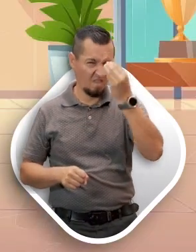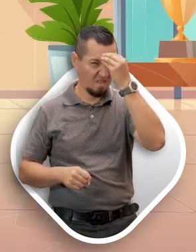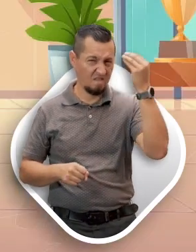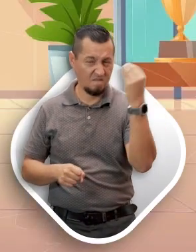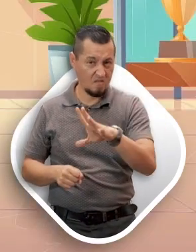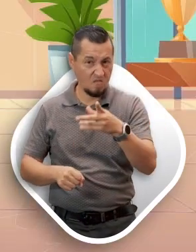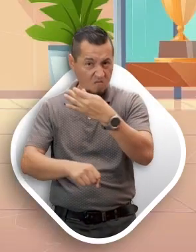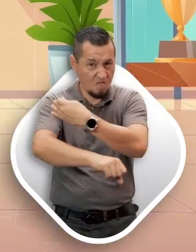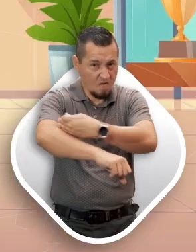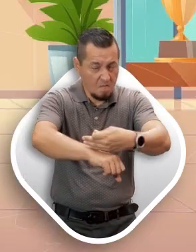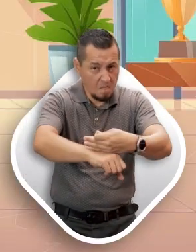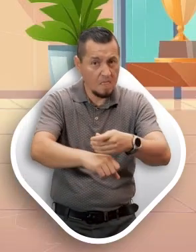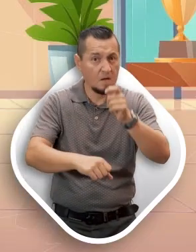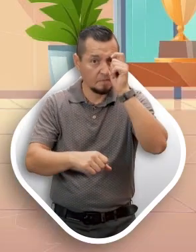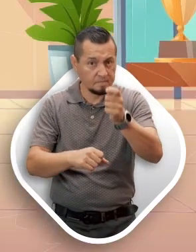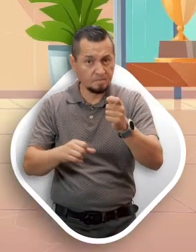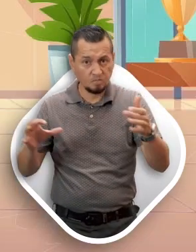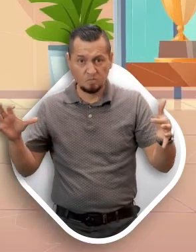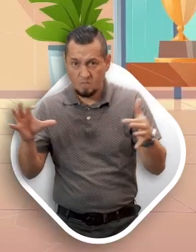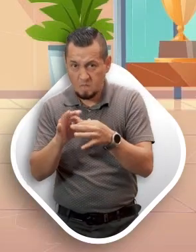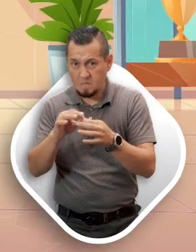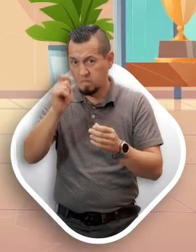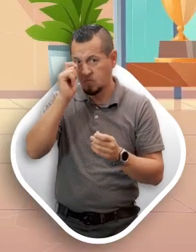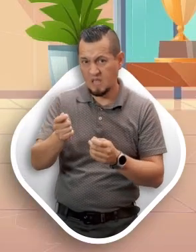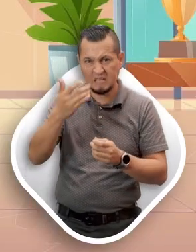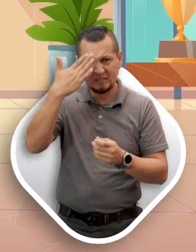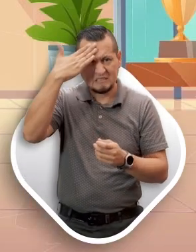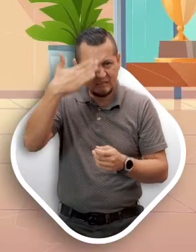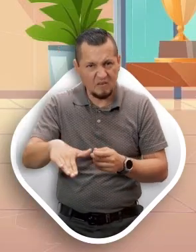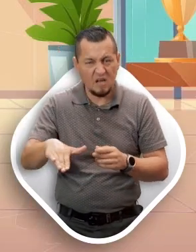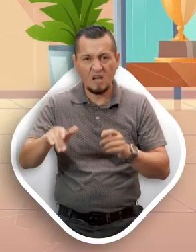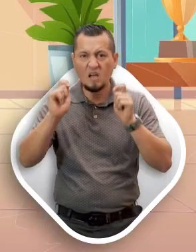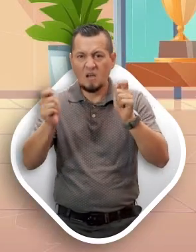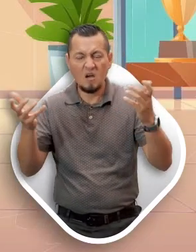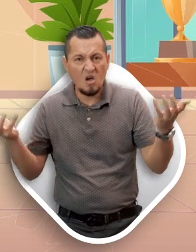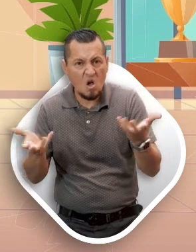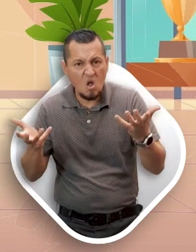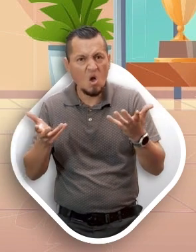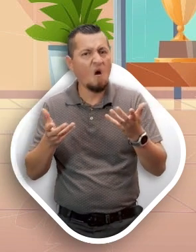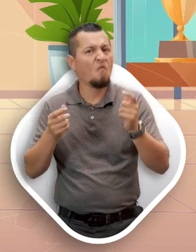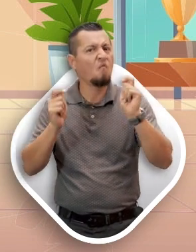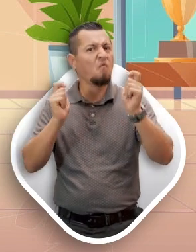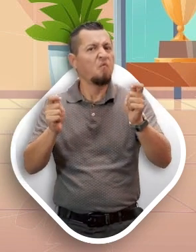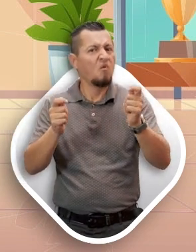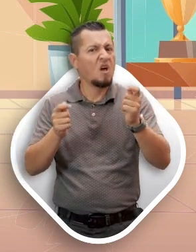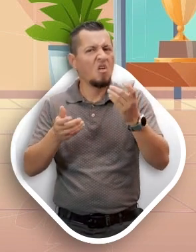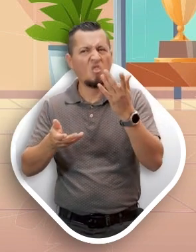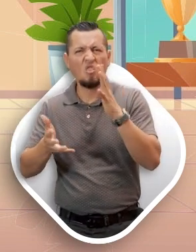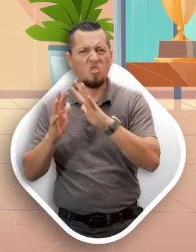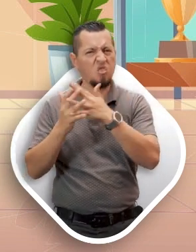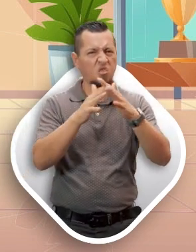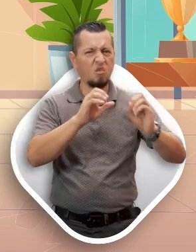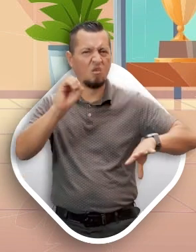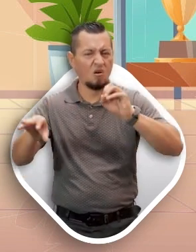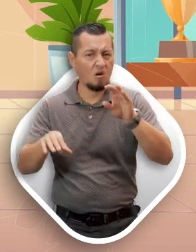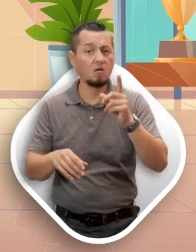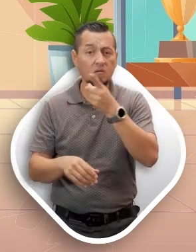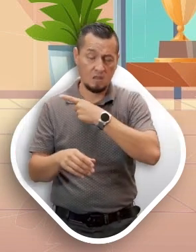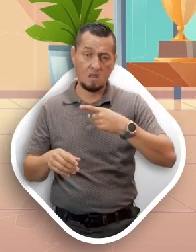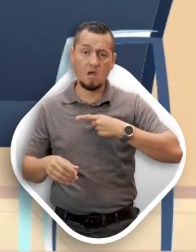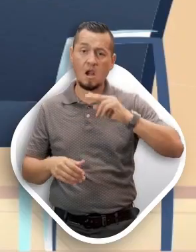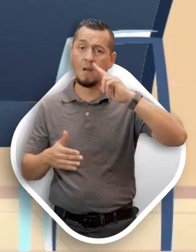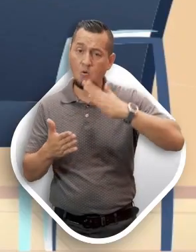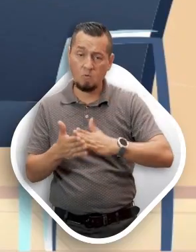Sus familiares están por llegar y necesitamos saber quién o quiénes hicieron este desorden. Y así se hagan